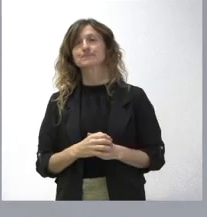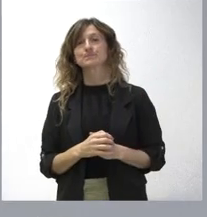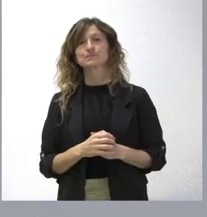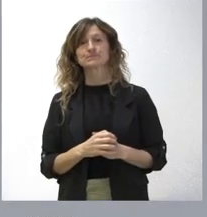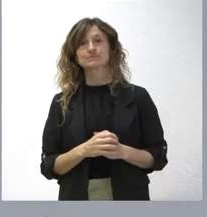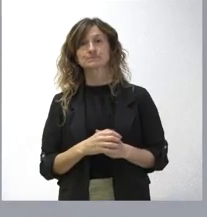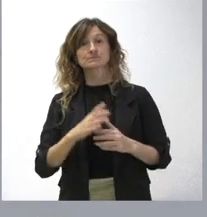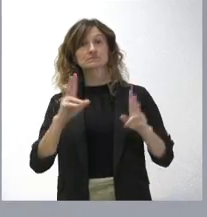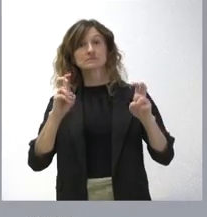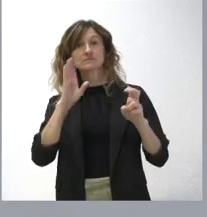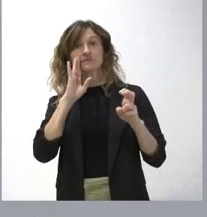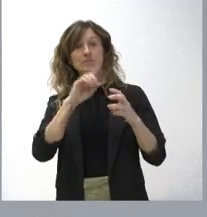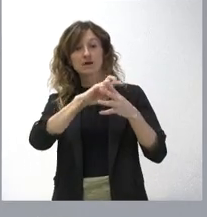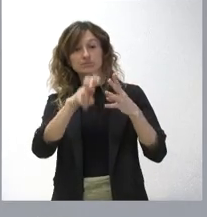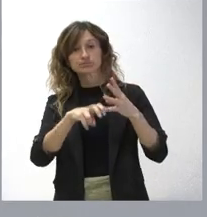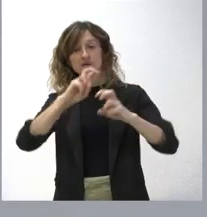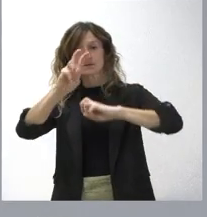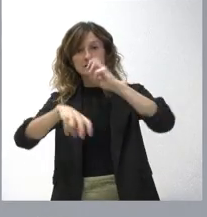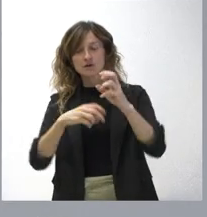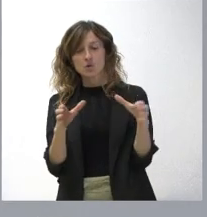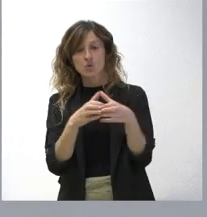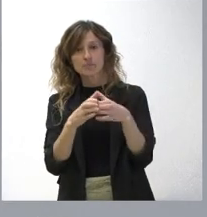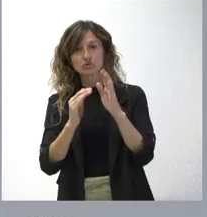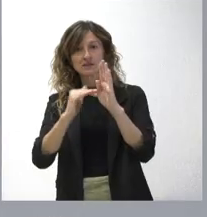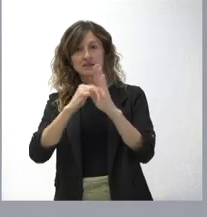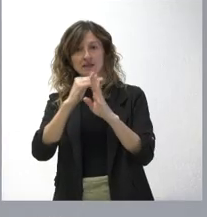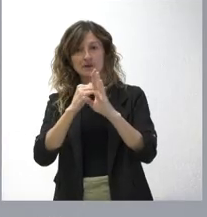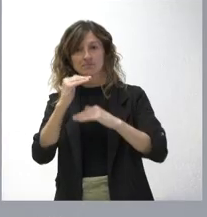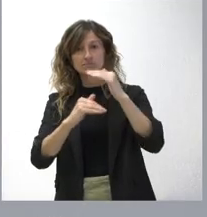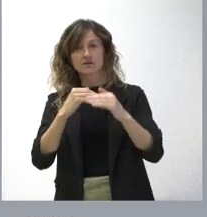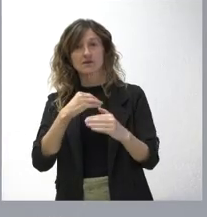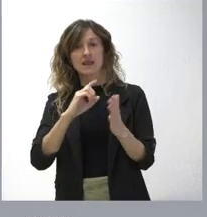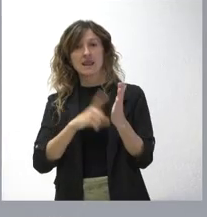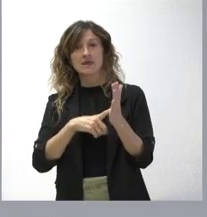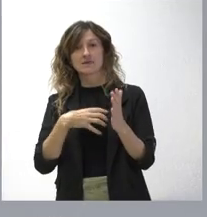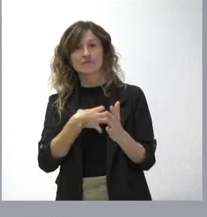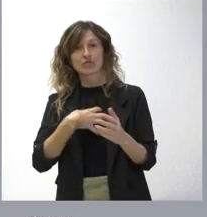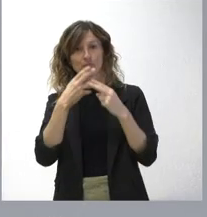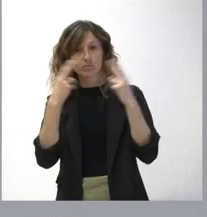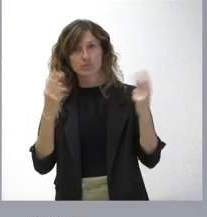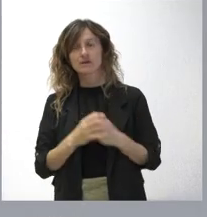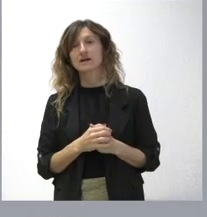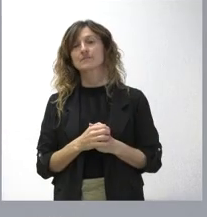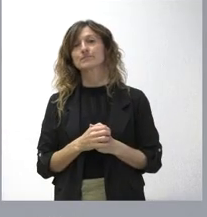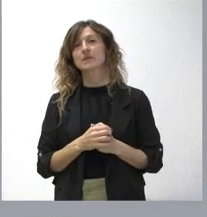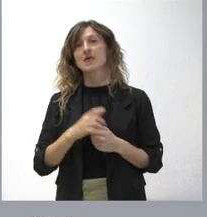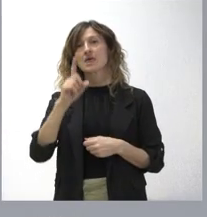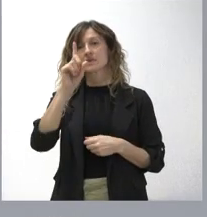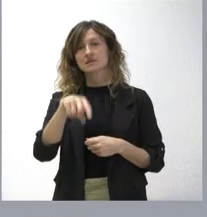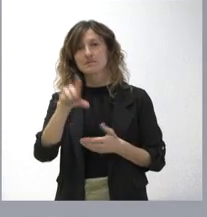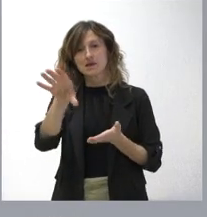esta reestructuración de los cuerpos y escalas del proyecto de ley de función pública, hemos atendido también a